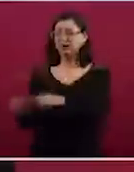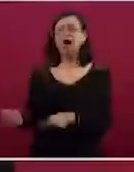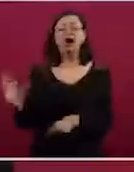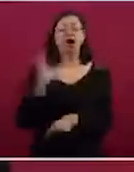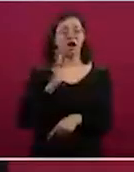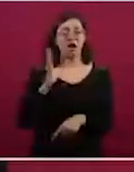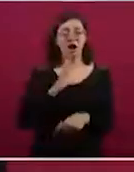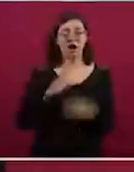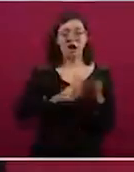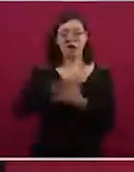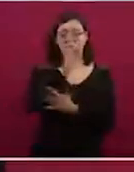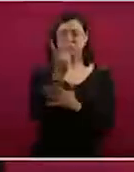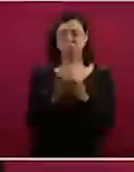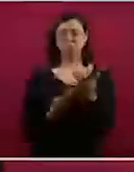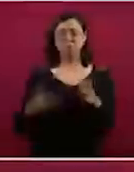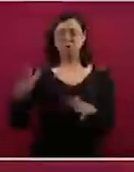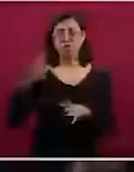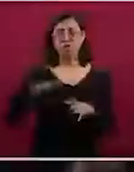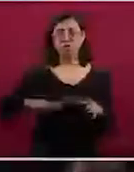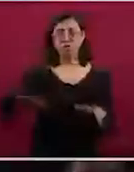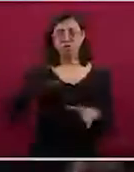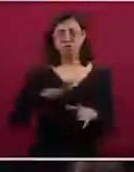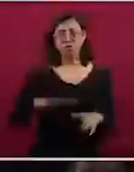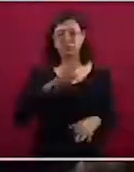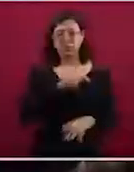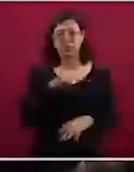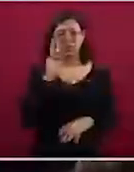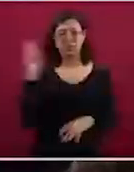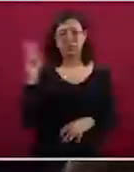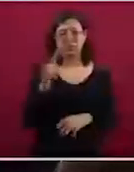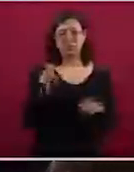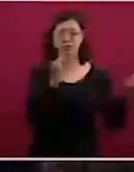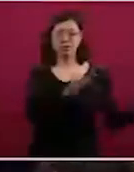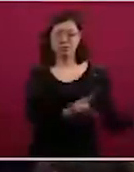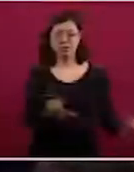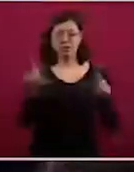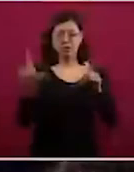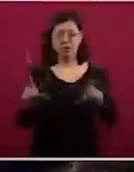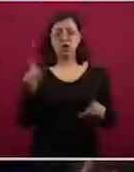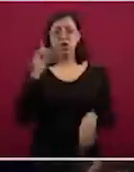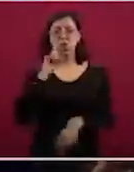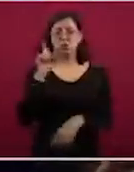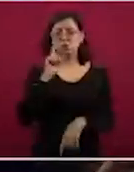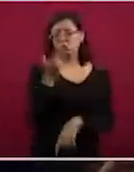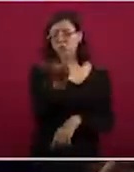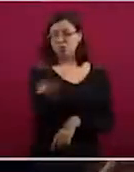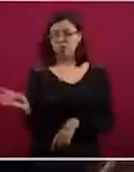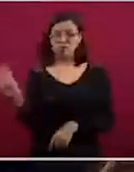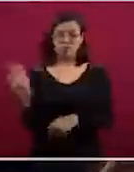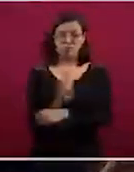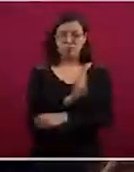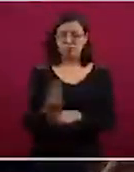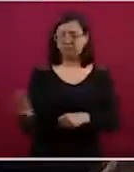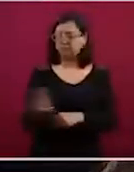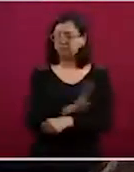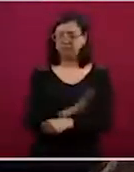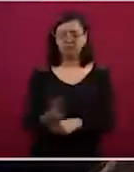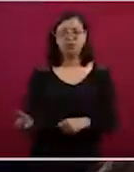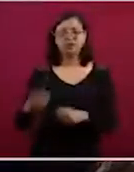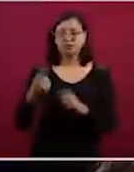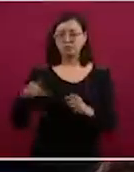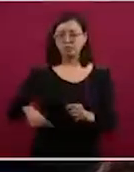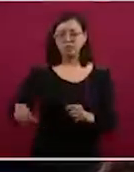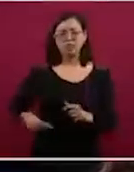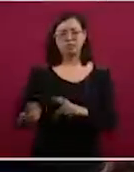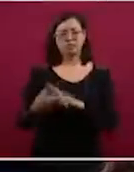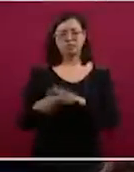programas sociales, si me pasan, en donde las mujeres han sido beneficiadas desde el inicio de este